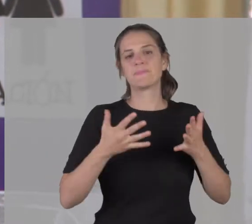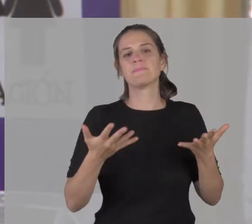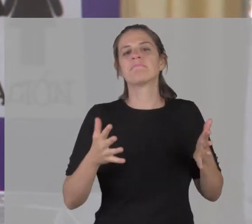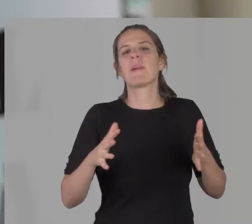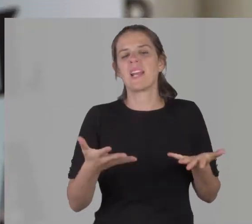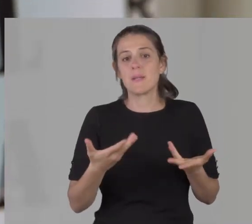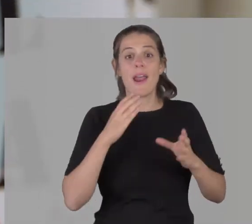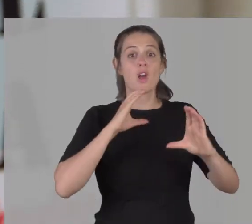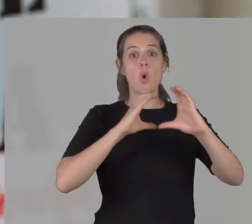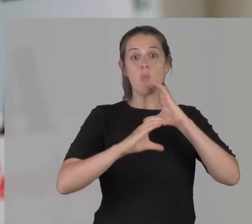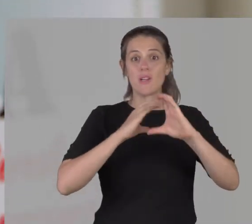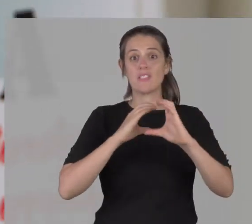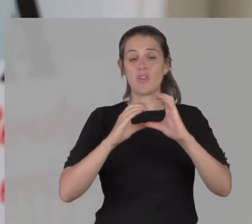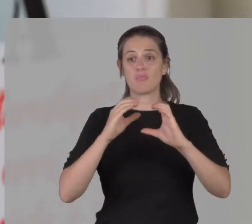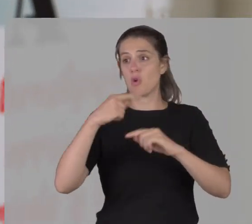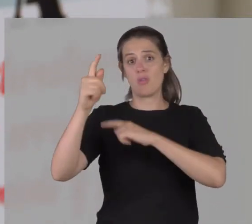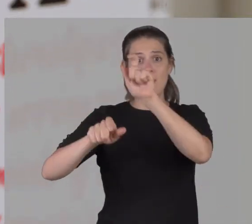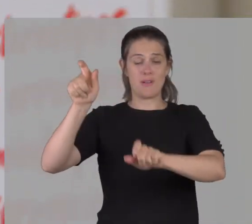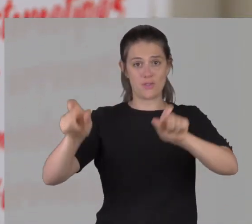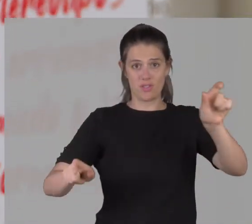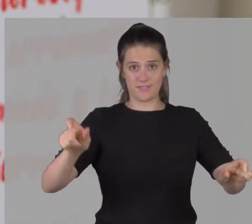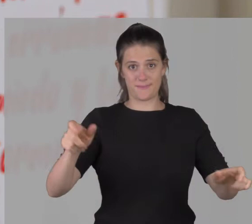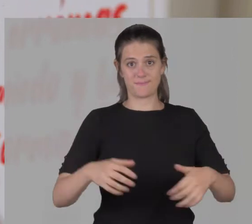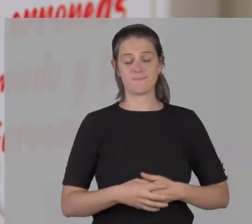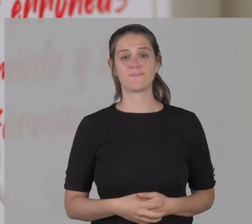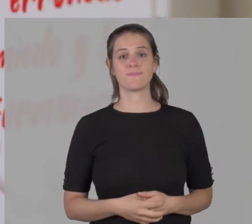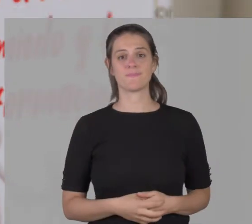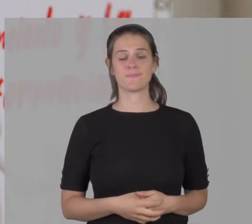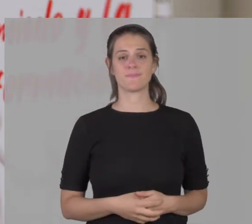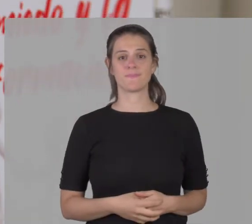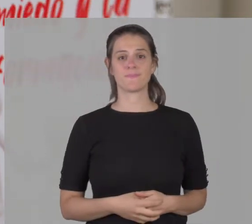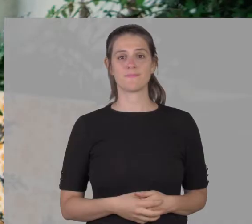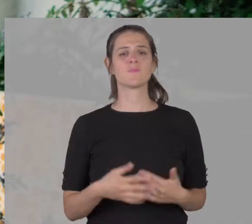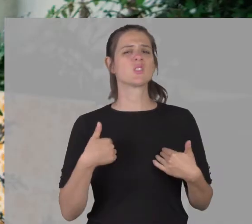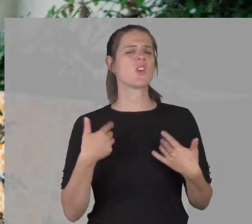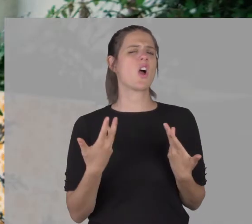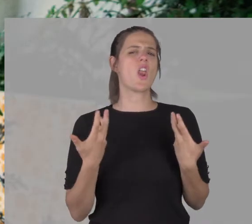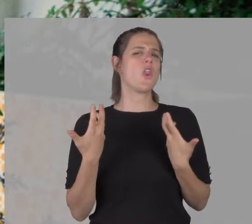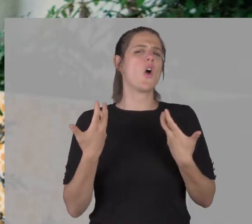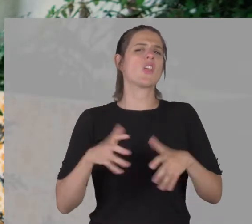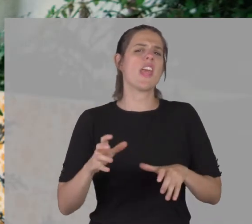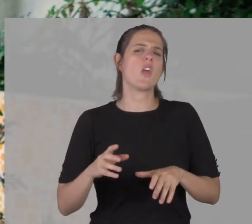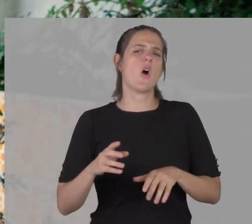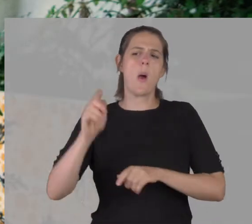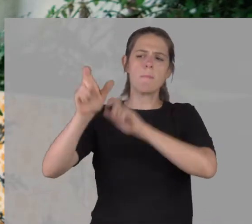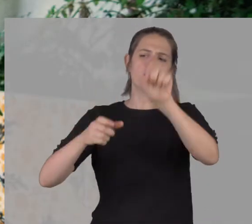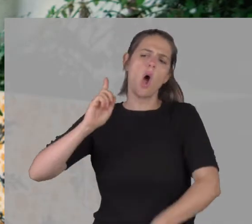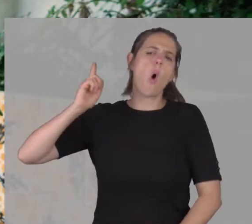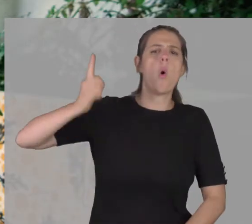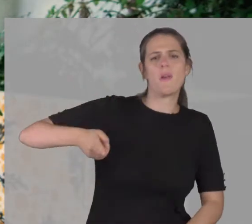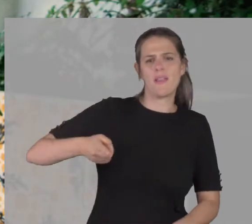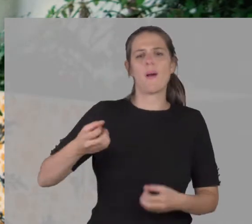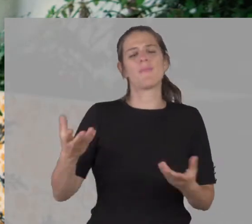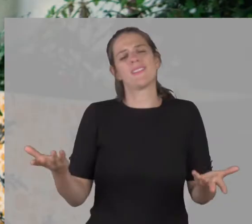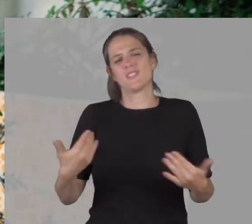mencionaba anteriormente, para comunicarnos con el exterior. O sea, mi intención no es obligar a la